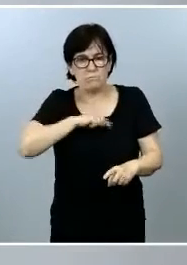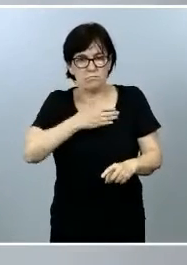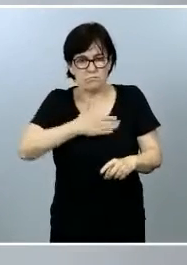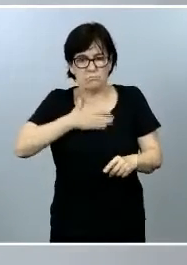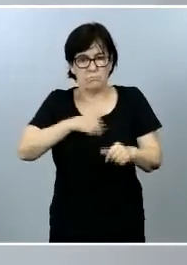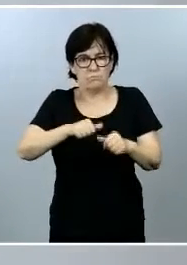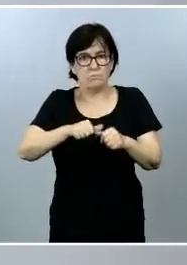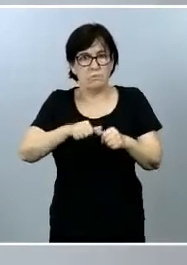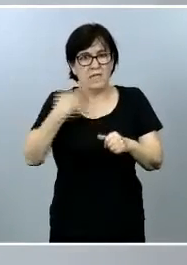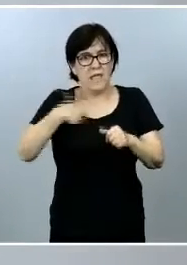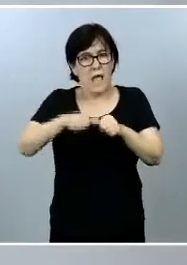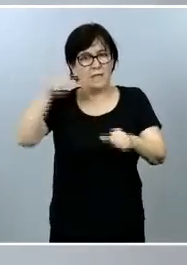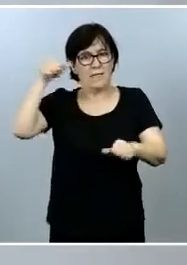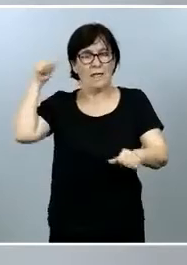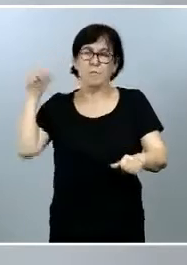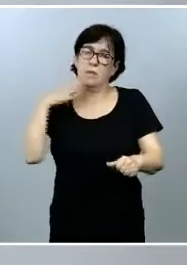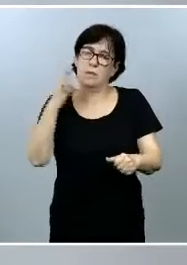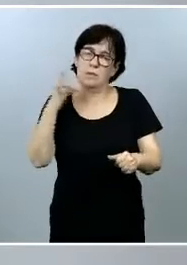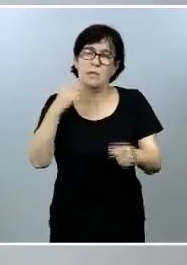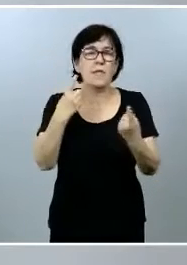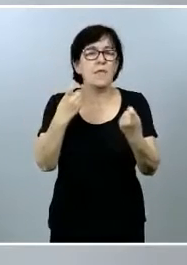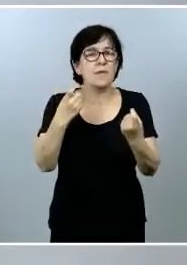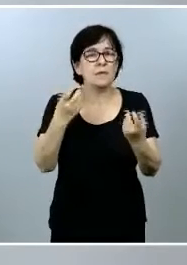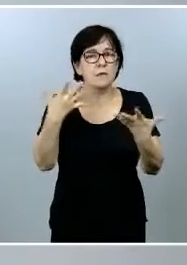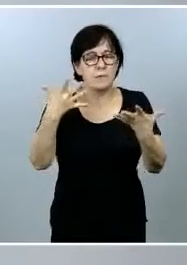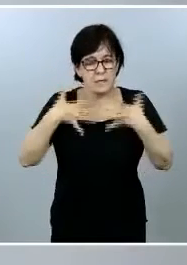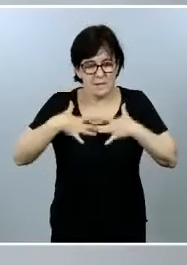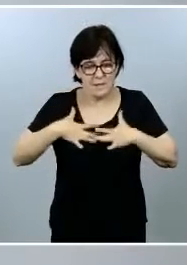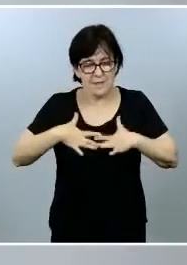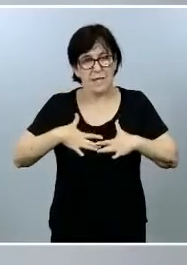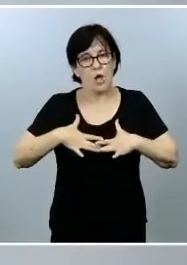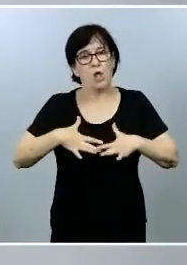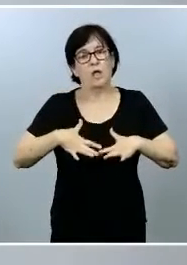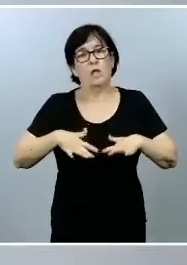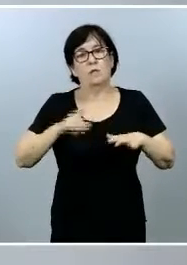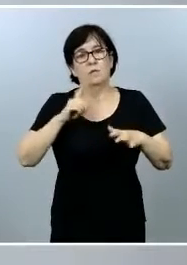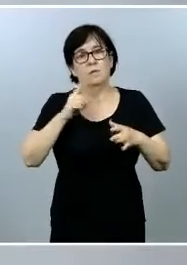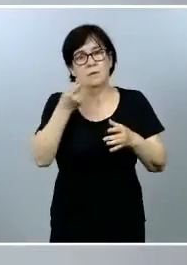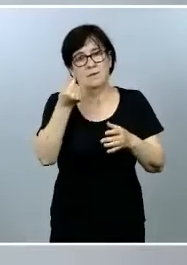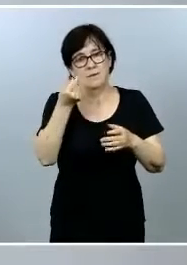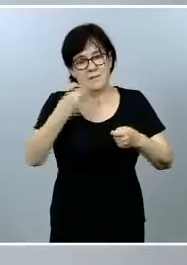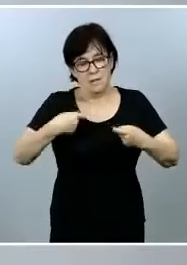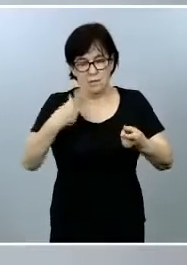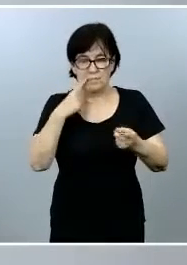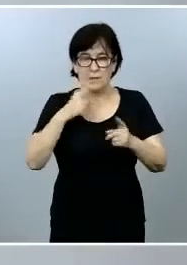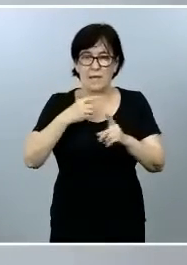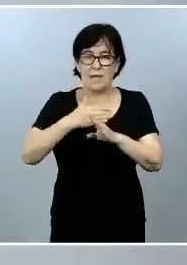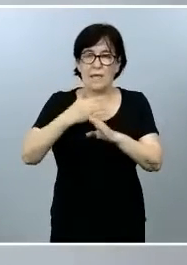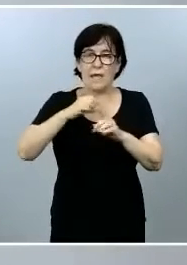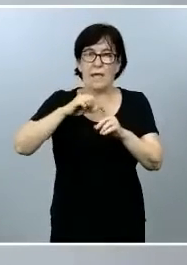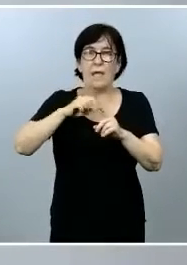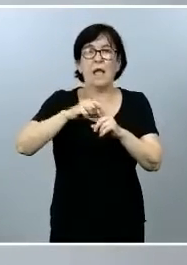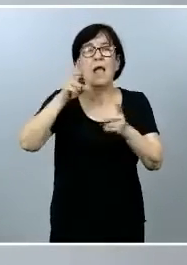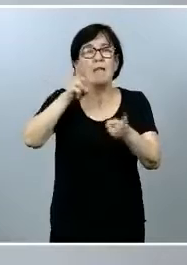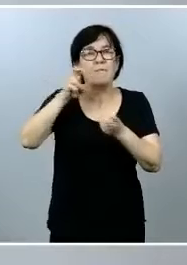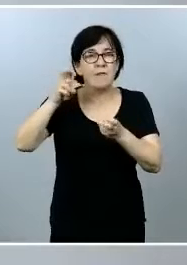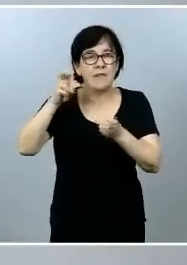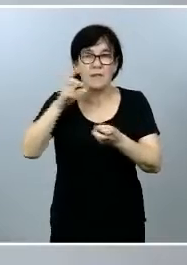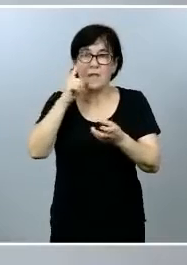a lo largo de mucho tiempo pero necesitamos interiorizar también esos costes el nivel de presión fiscal asociado a figuras ambientales